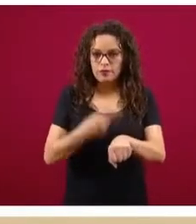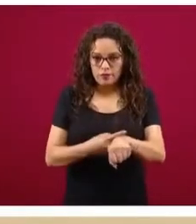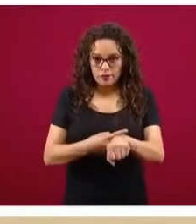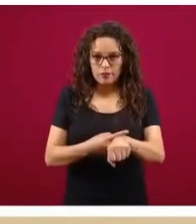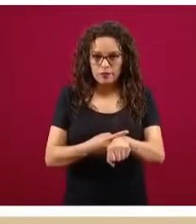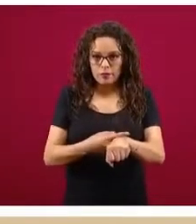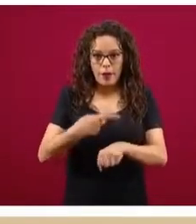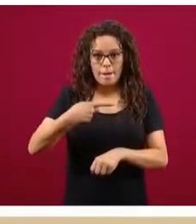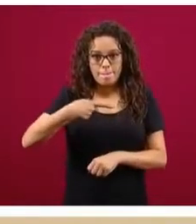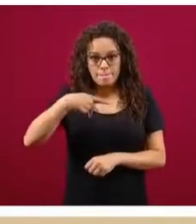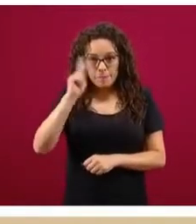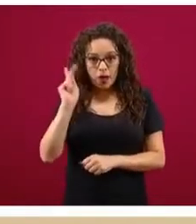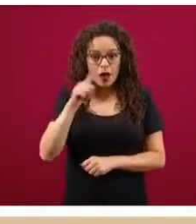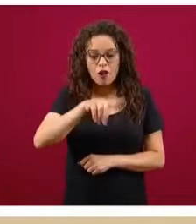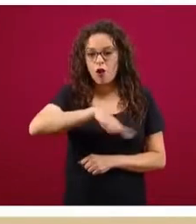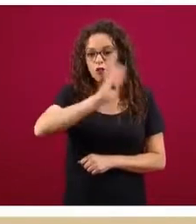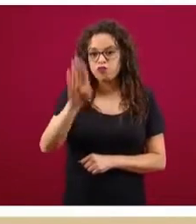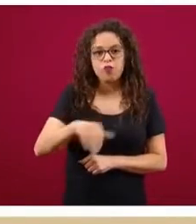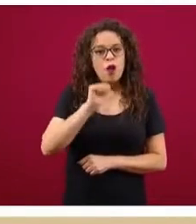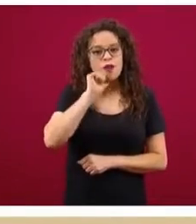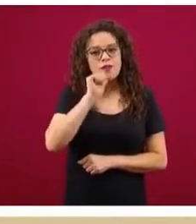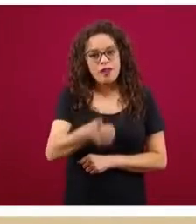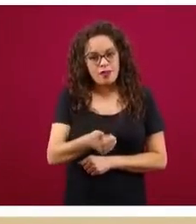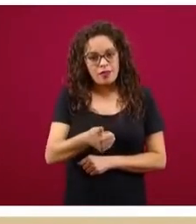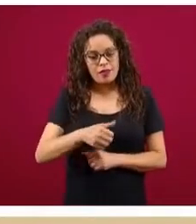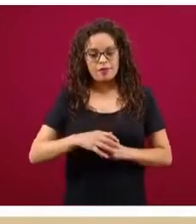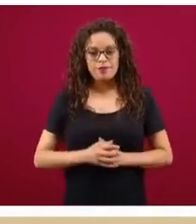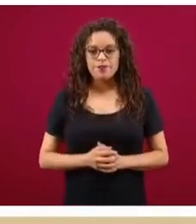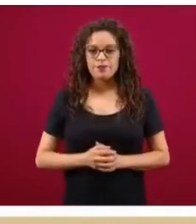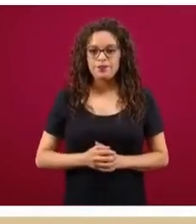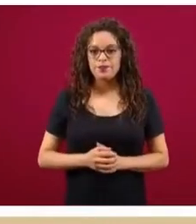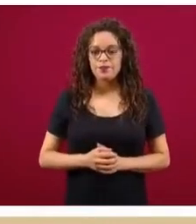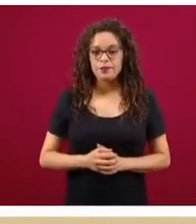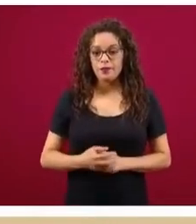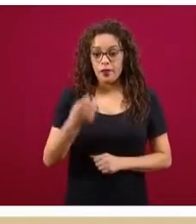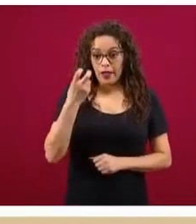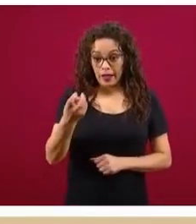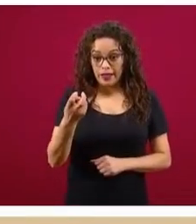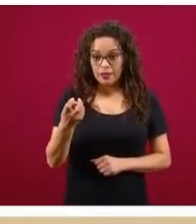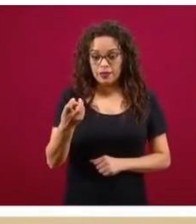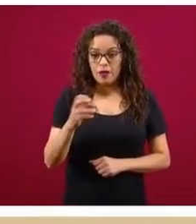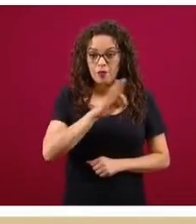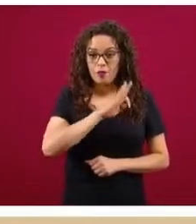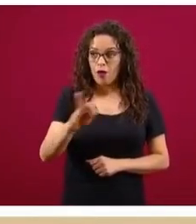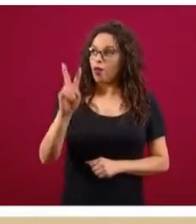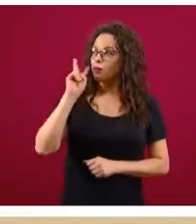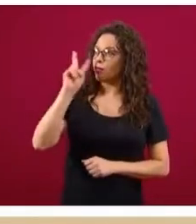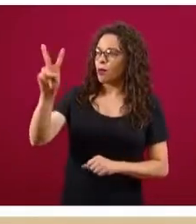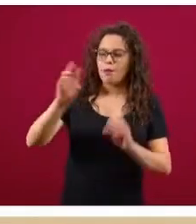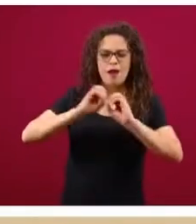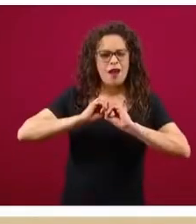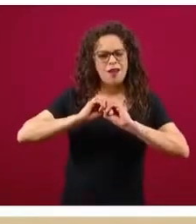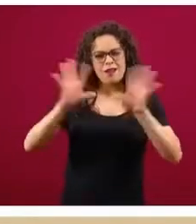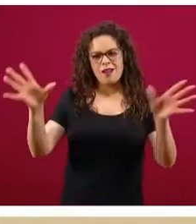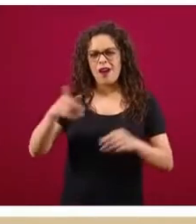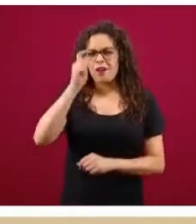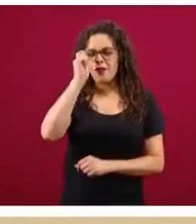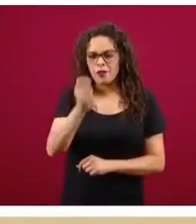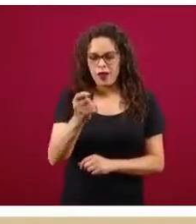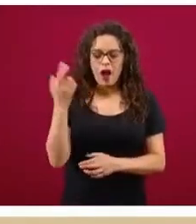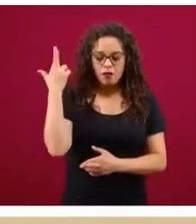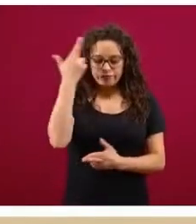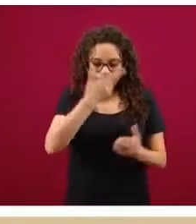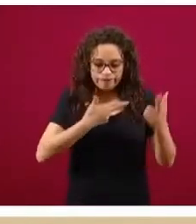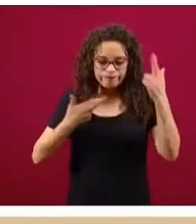pero que no tuvieron el desenlace fatal. Y como podemos ver, que es una de las estrategias que son claras en el análisis